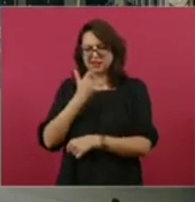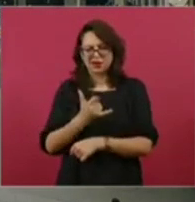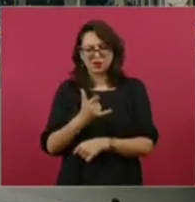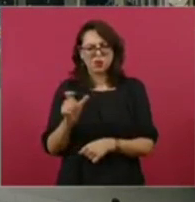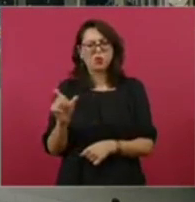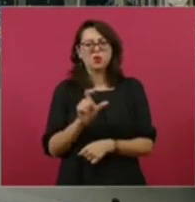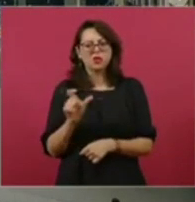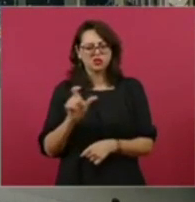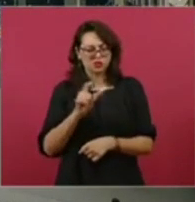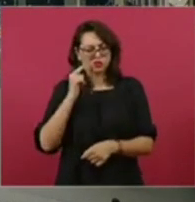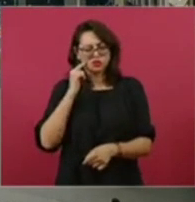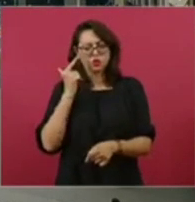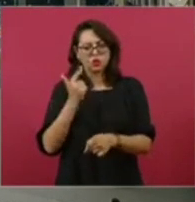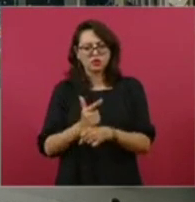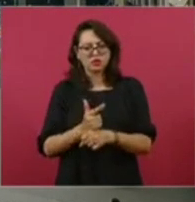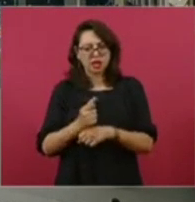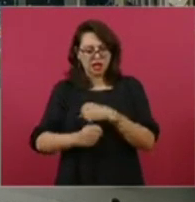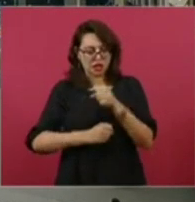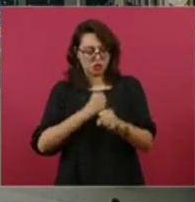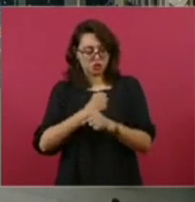fue en el 21.